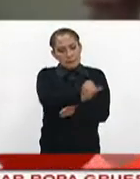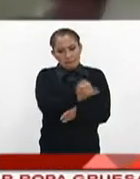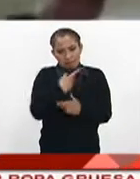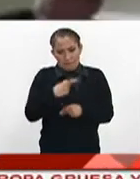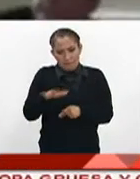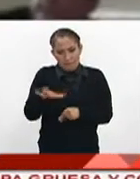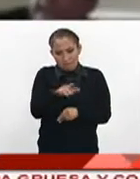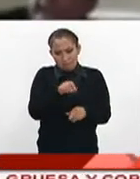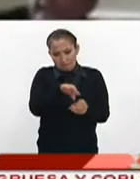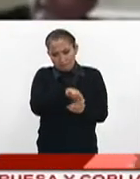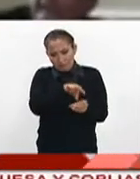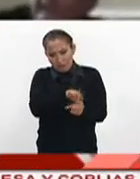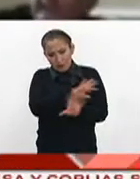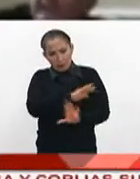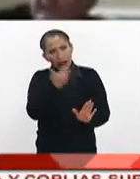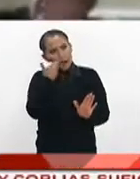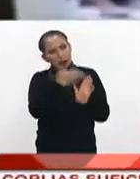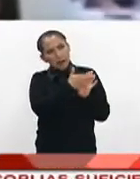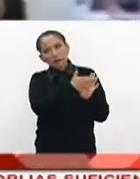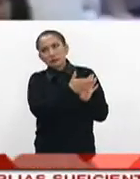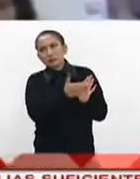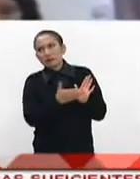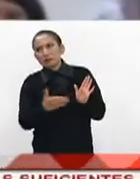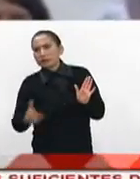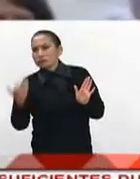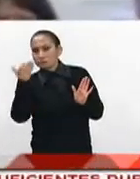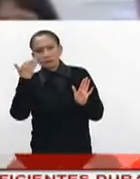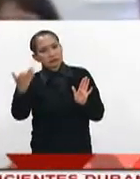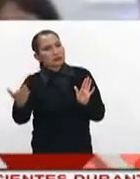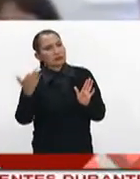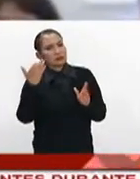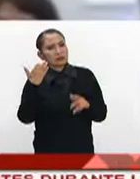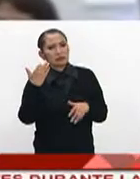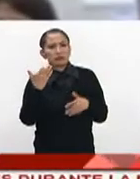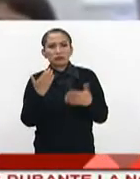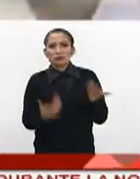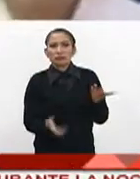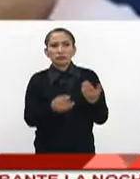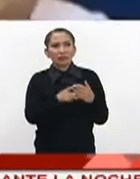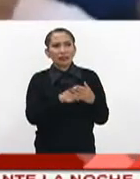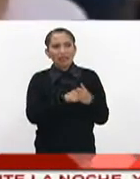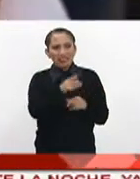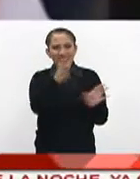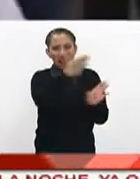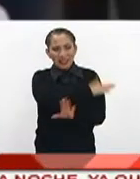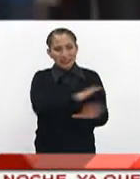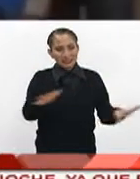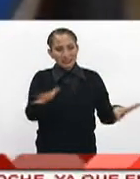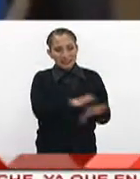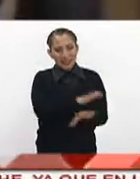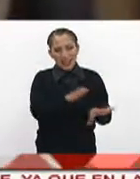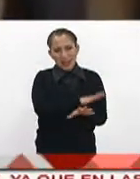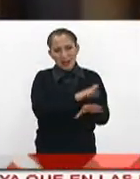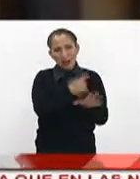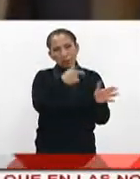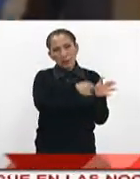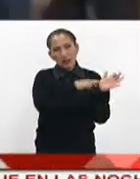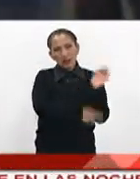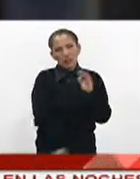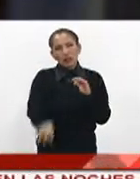cumple ya bastantes años desde el retorno a la democracia, el año